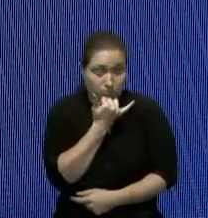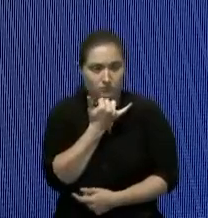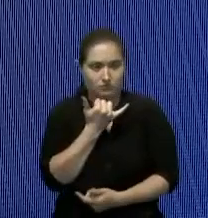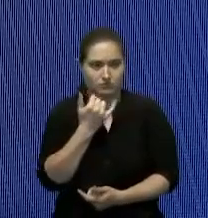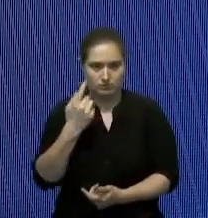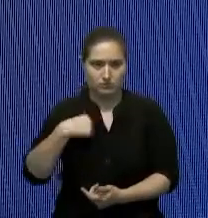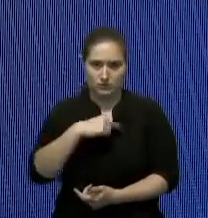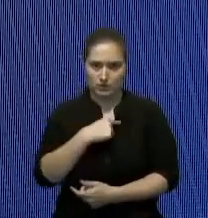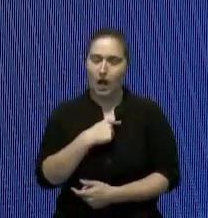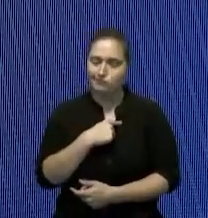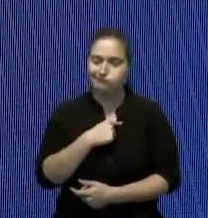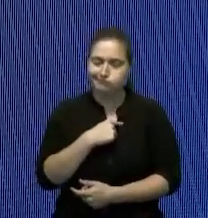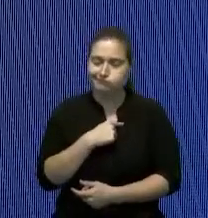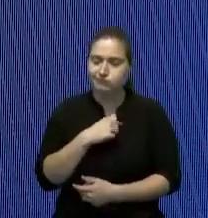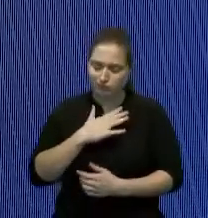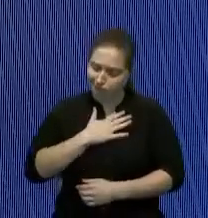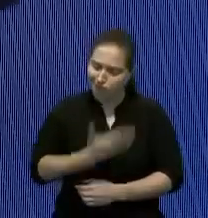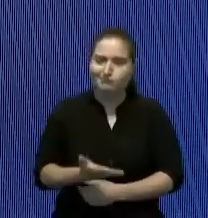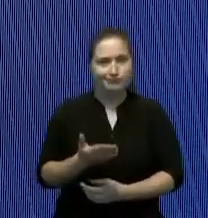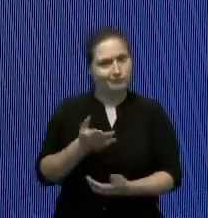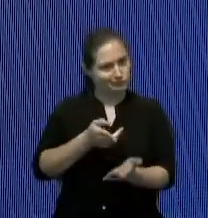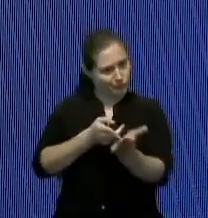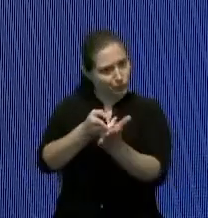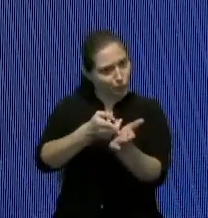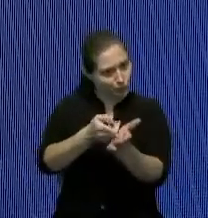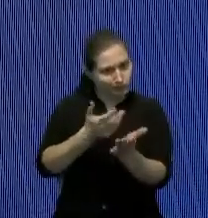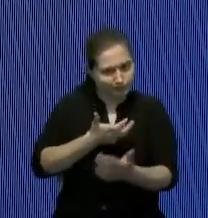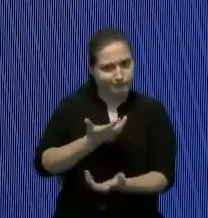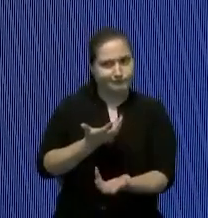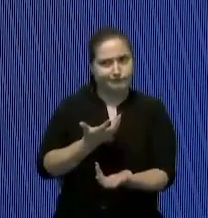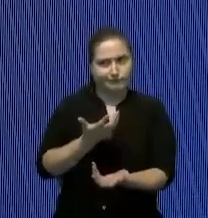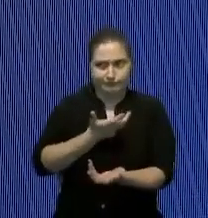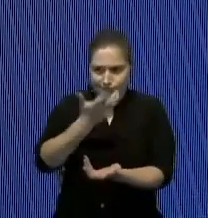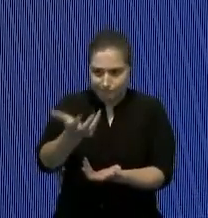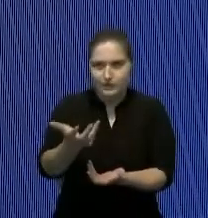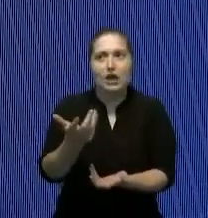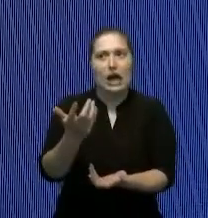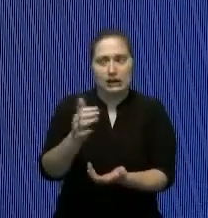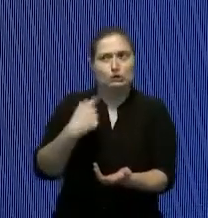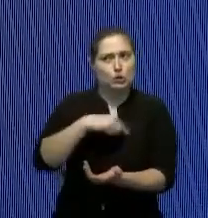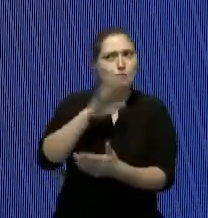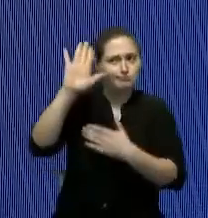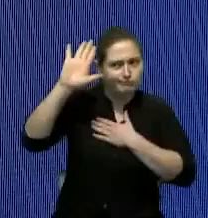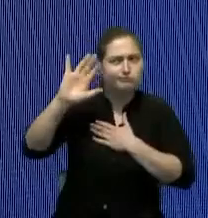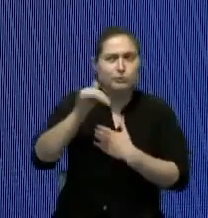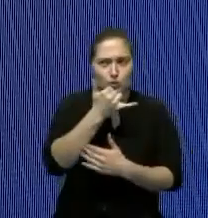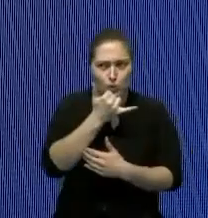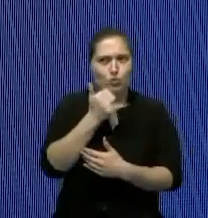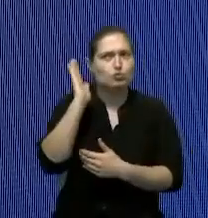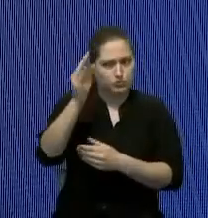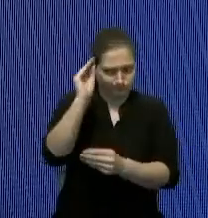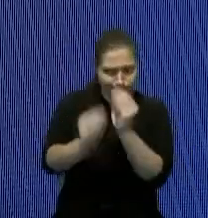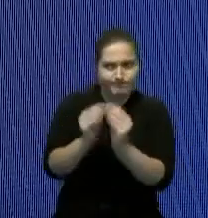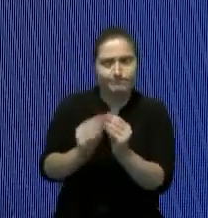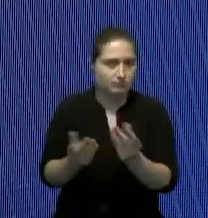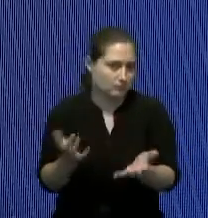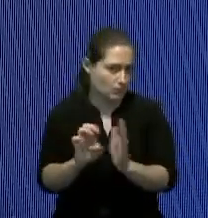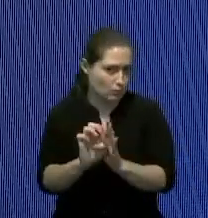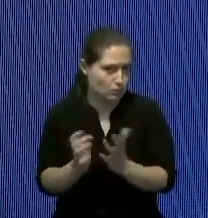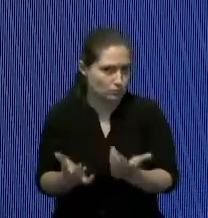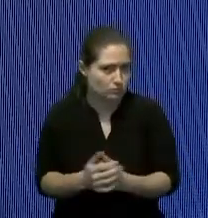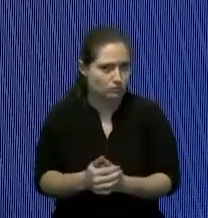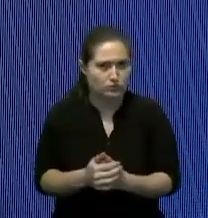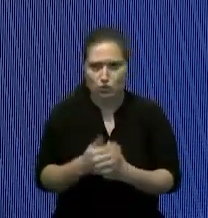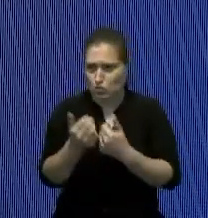sinceros para tomar y decir no vamos a hacer o vamos a tomar esta medida entonces estamos preparados para